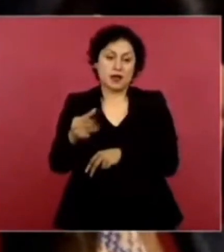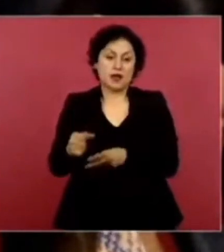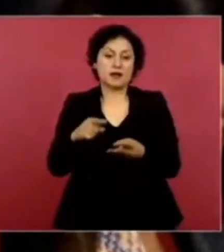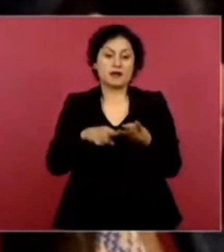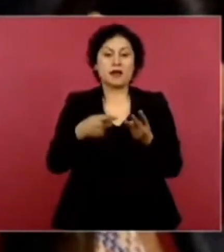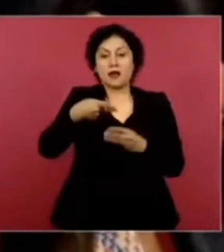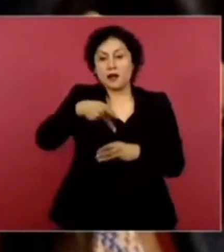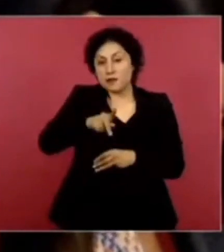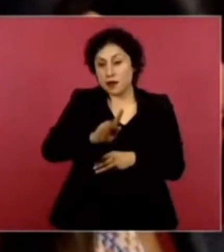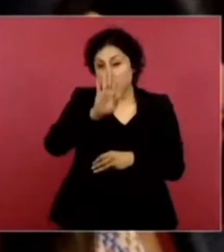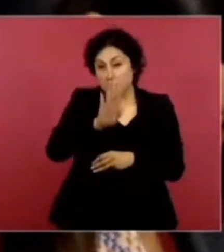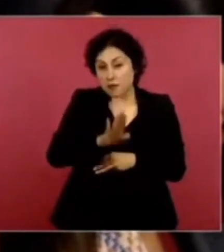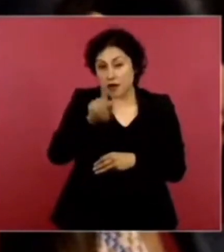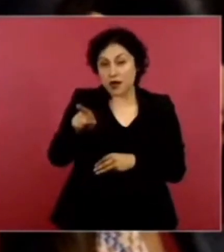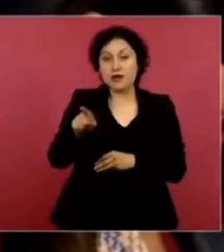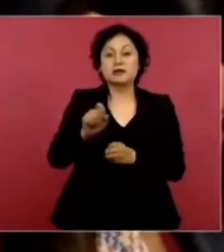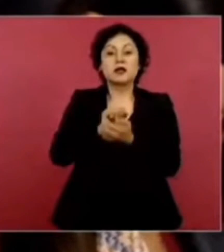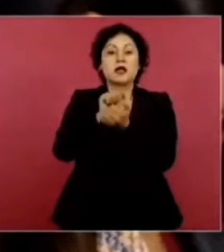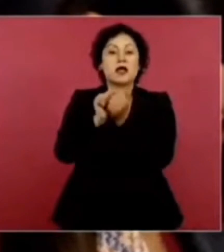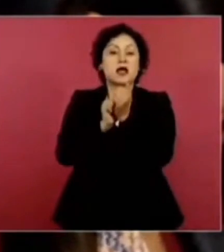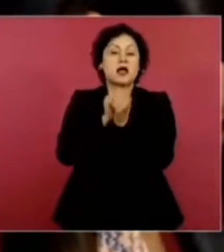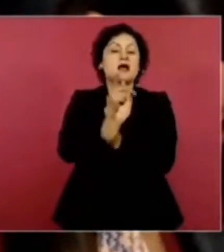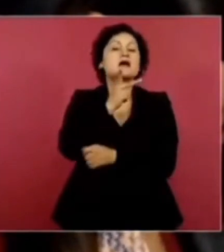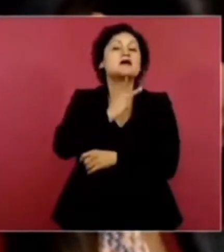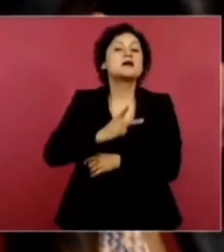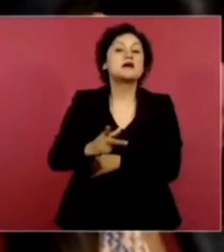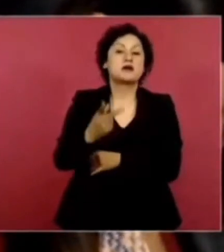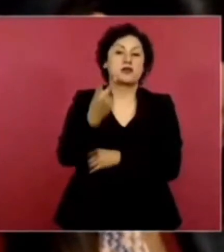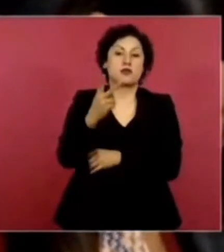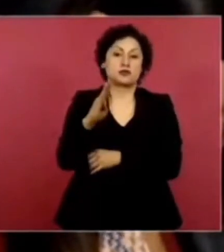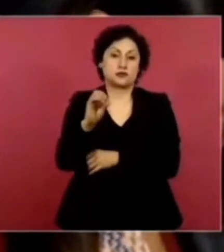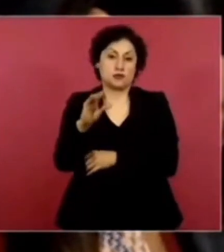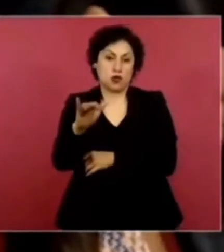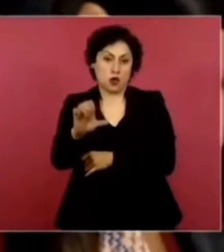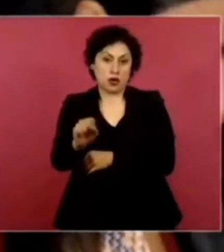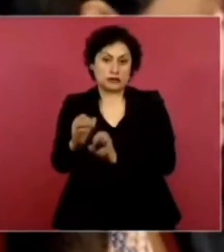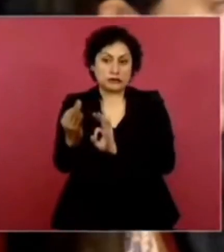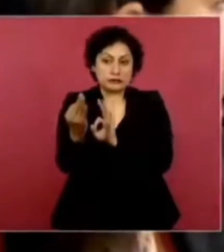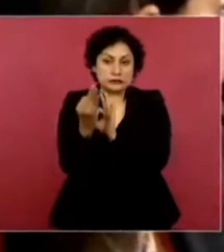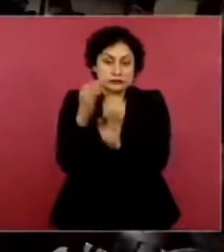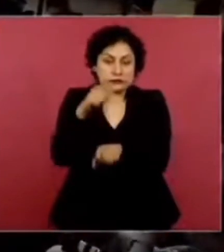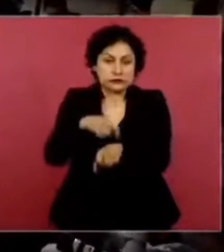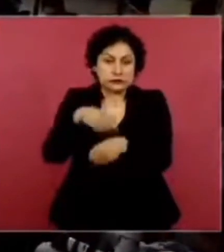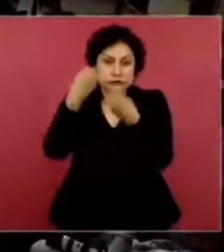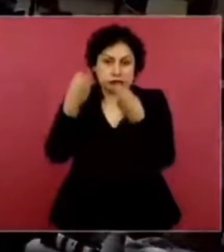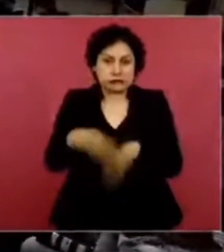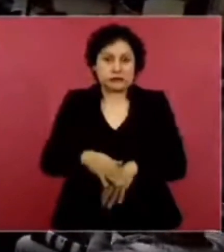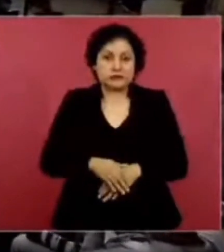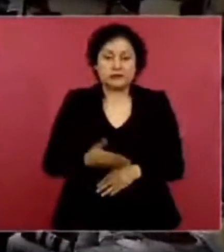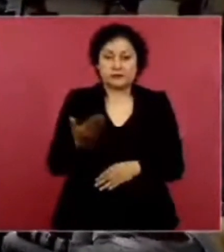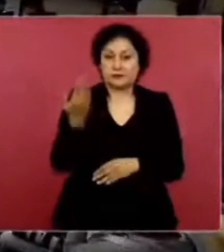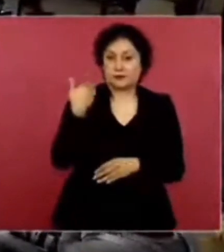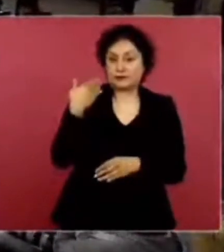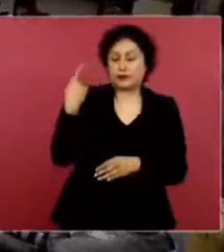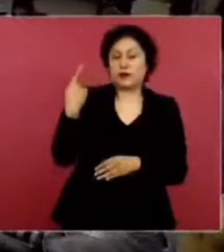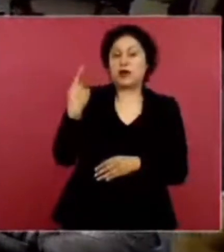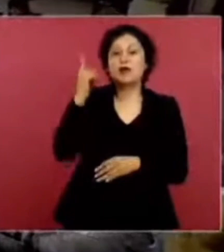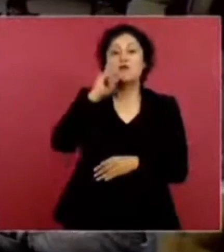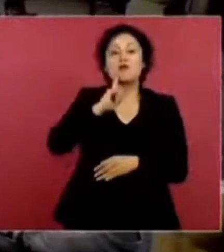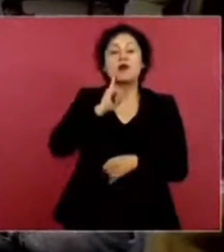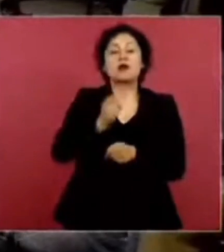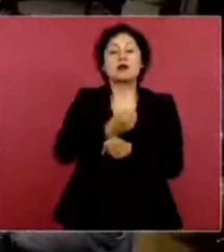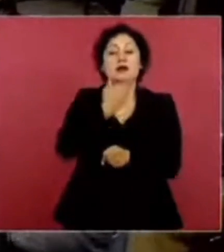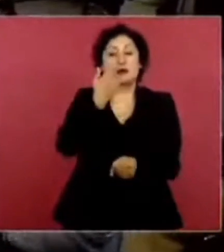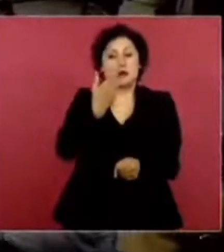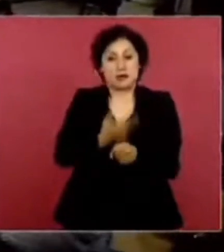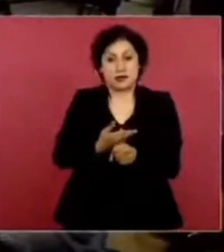pues al parecer el tiempo se ha venido encima. Hace unos días, Rocío Nález dejó ya la Secretaría de Energía para